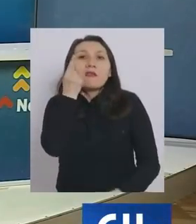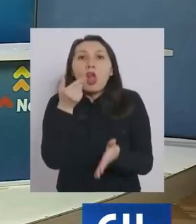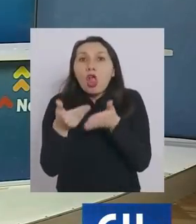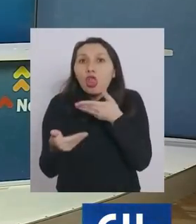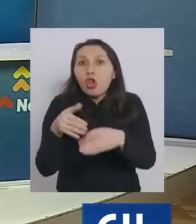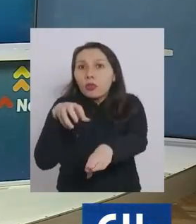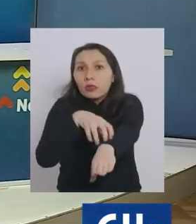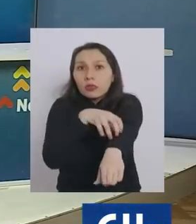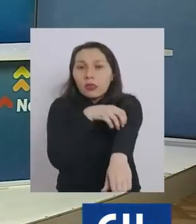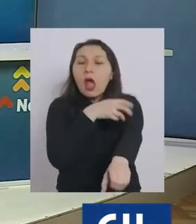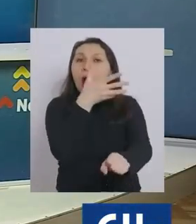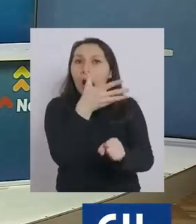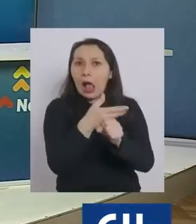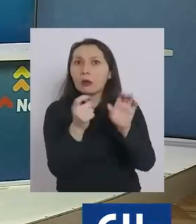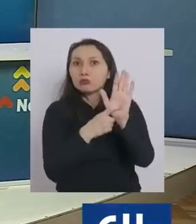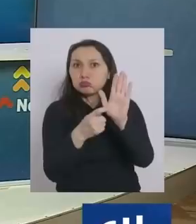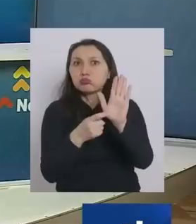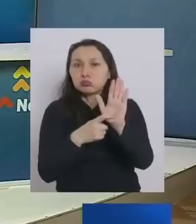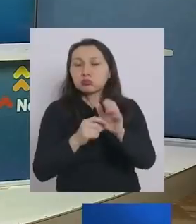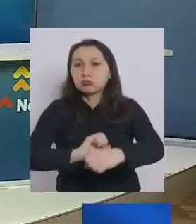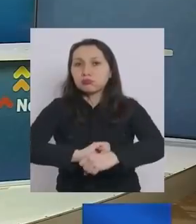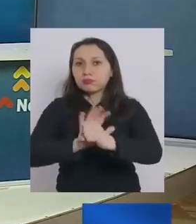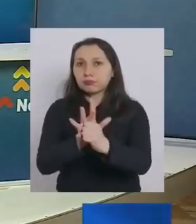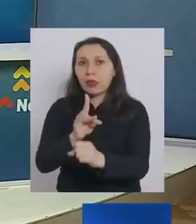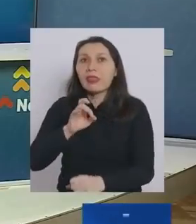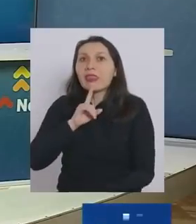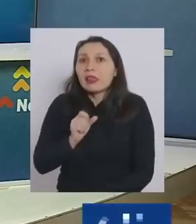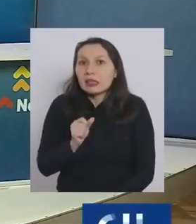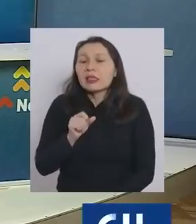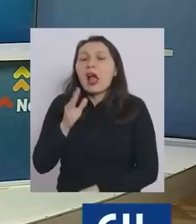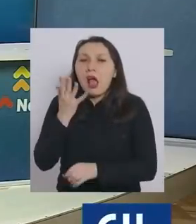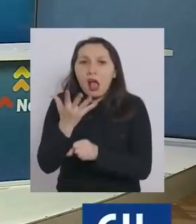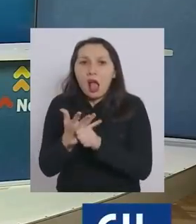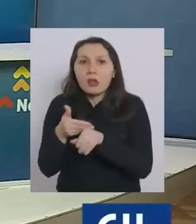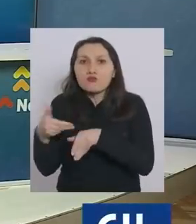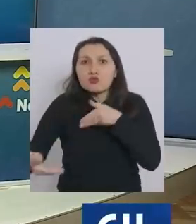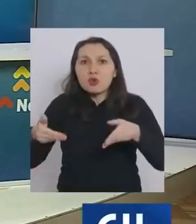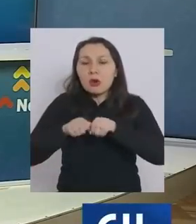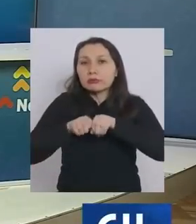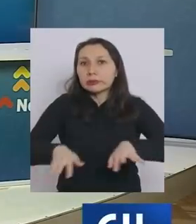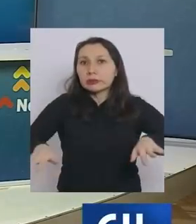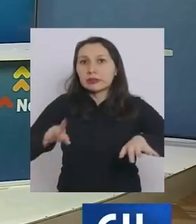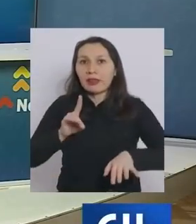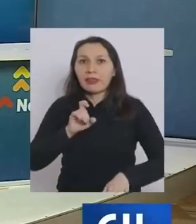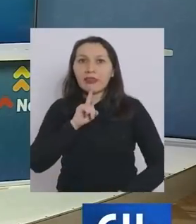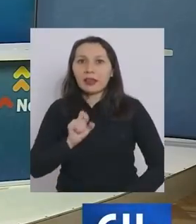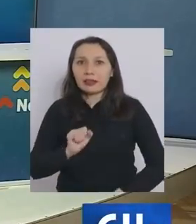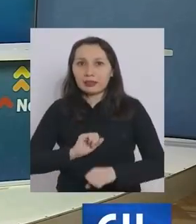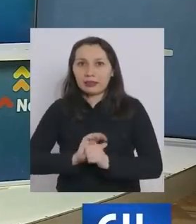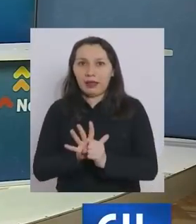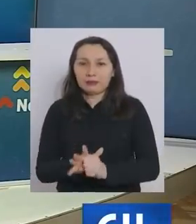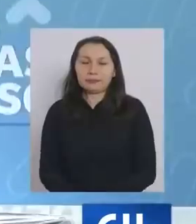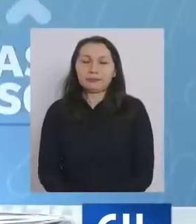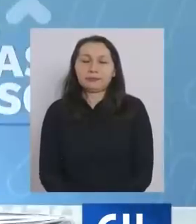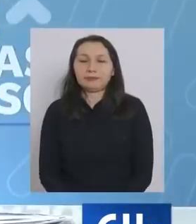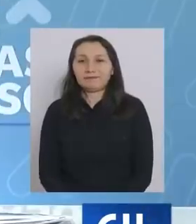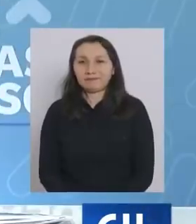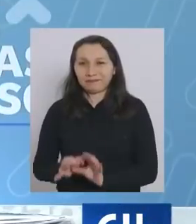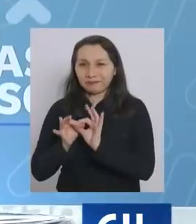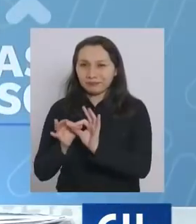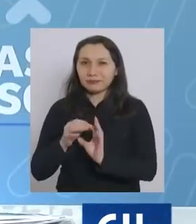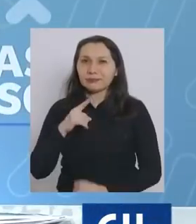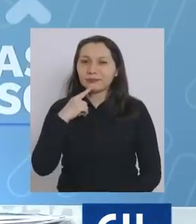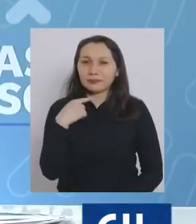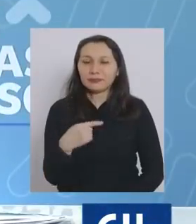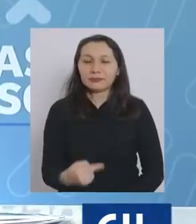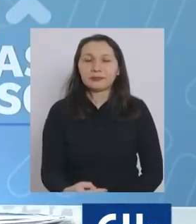en qué regiones en qué zonas en qué comunas por ejemplo hay transmisión comunitaria de la variante delta Muchas gracias por las